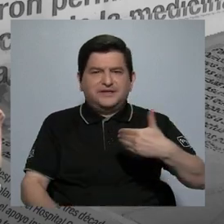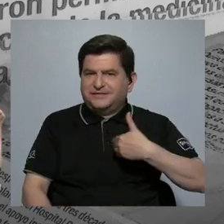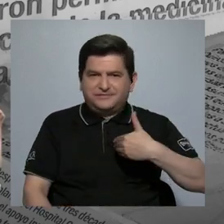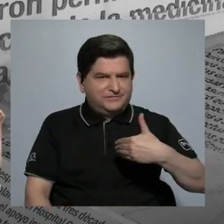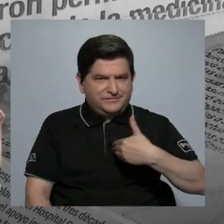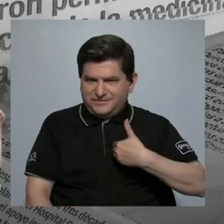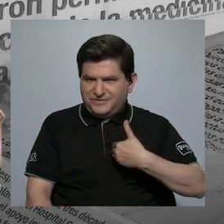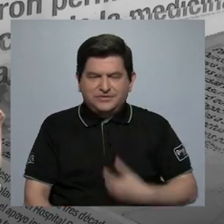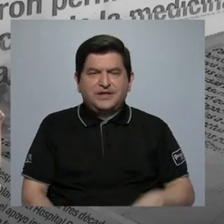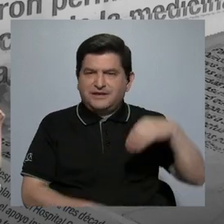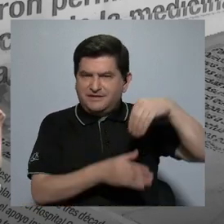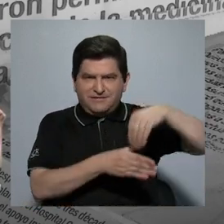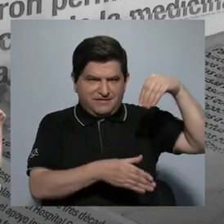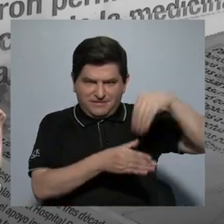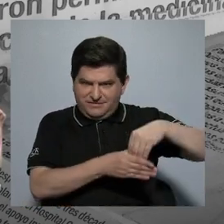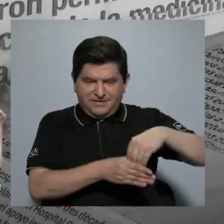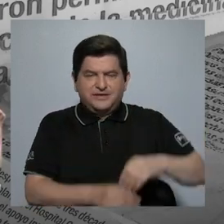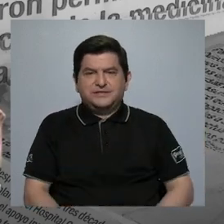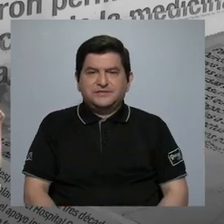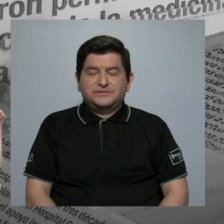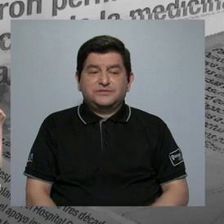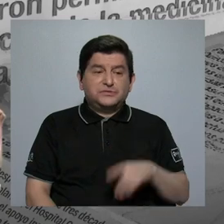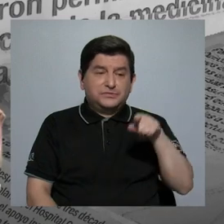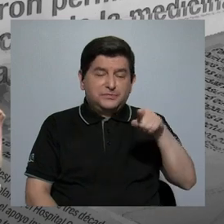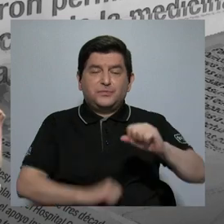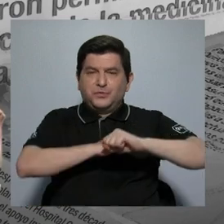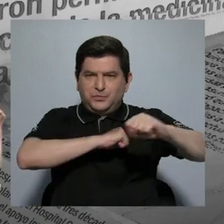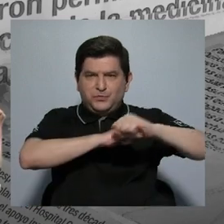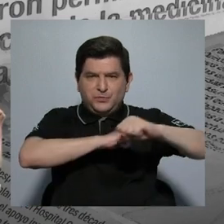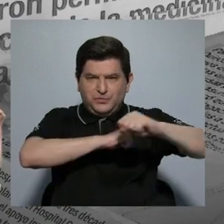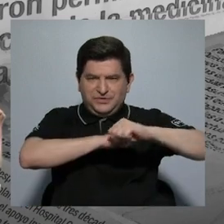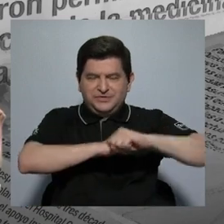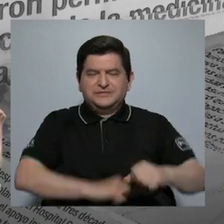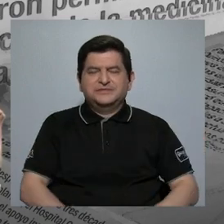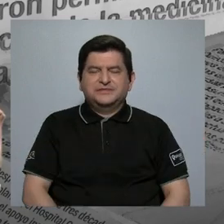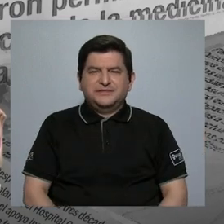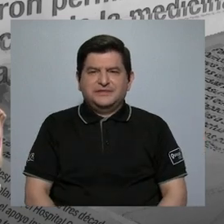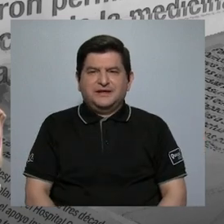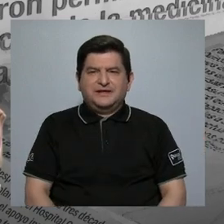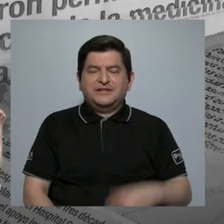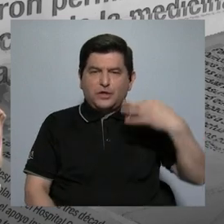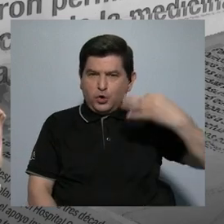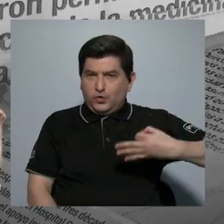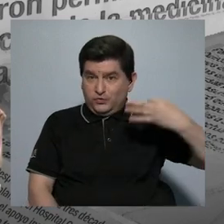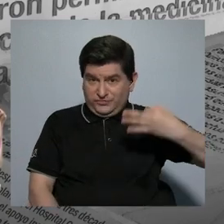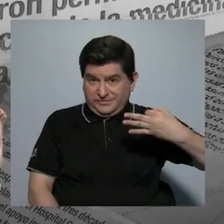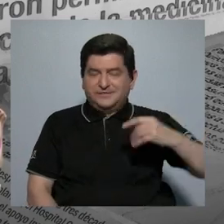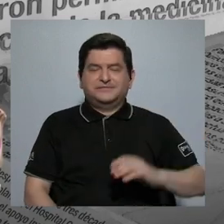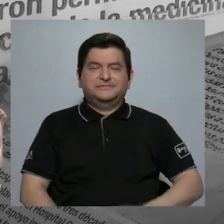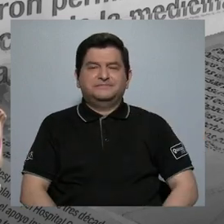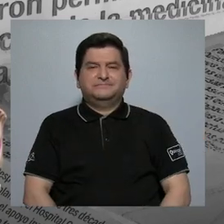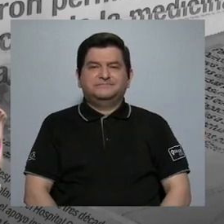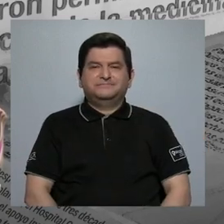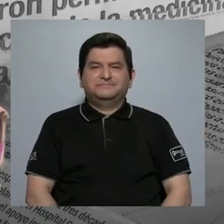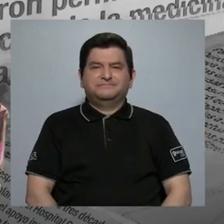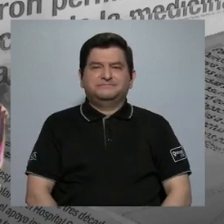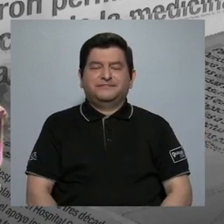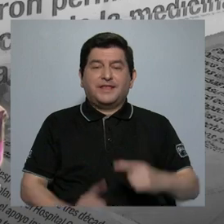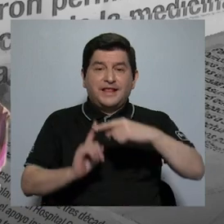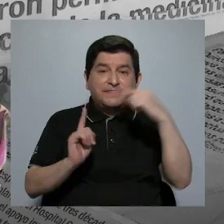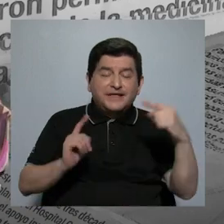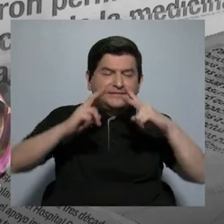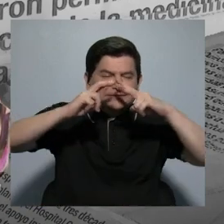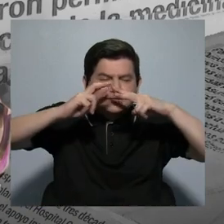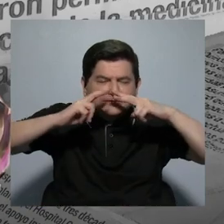ingresos por concepto de pauta publicitaria, perdón, pauta oficial. Entonces, a